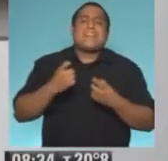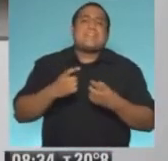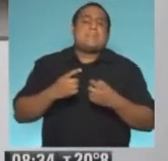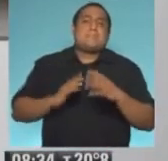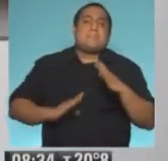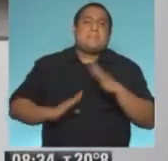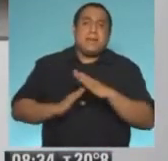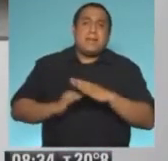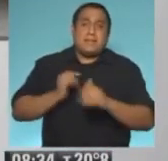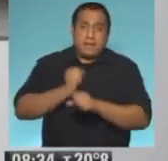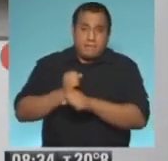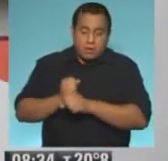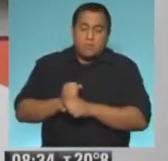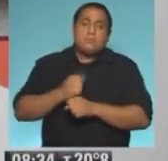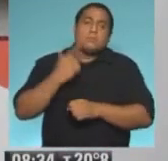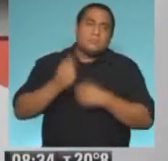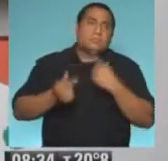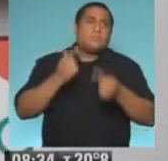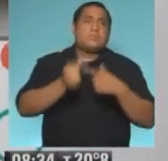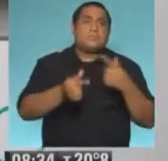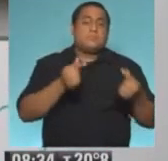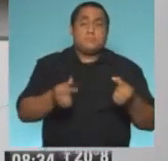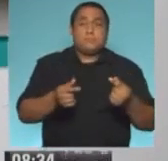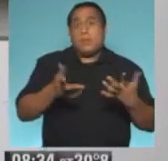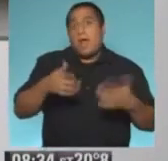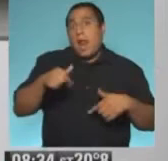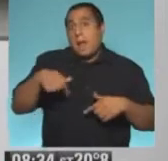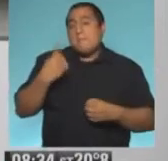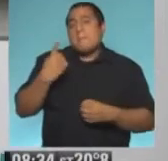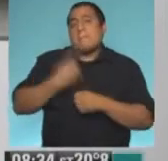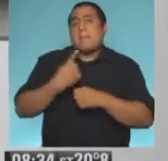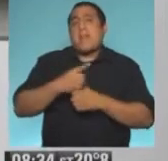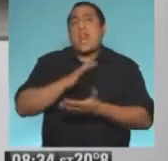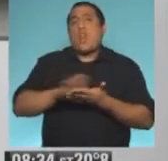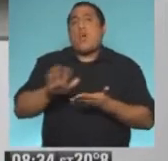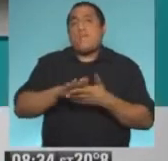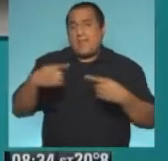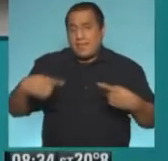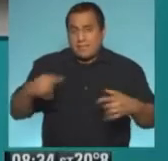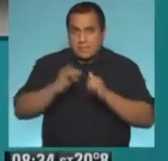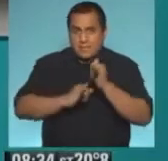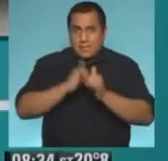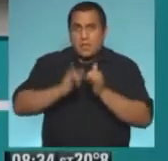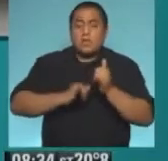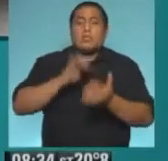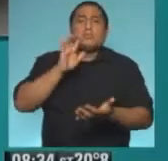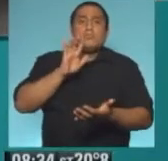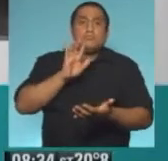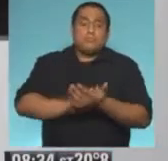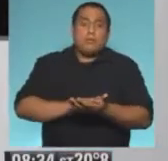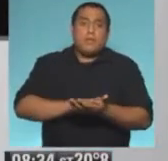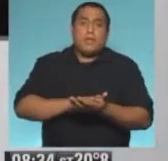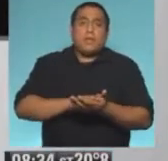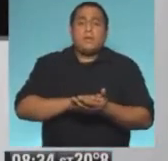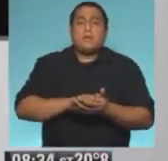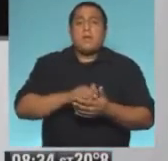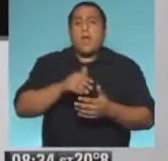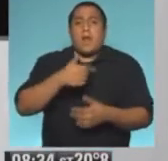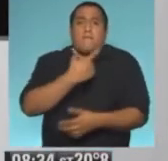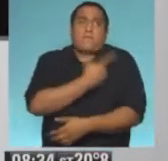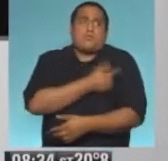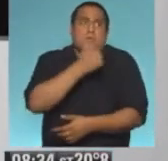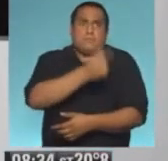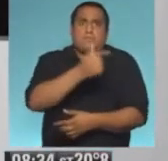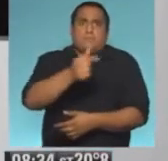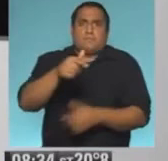trabajando. que con lo cual, de momento, esa es la primera novedad, y también las novedades en cuanto a la dinámica de lo que va a ser la vacuna